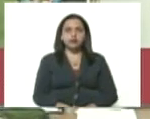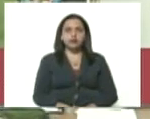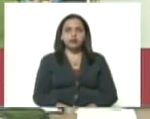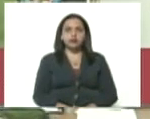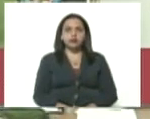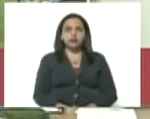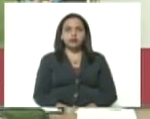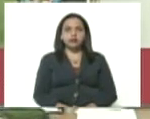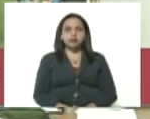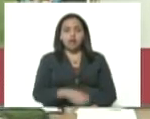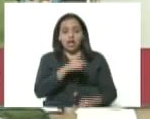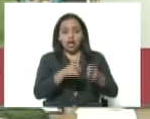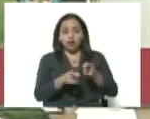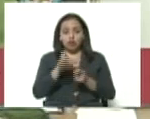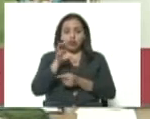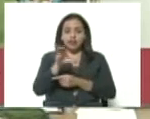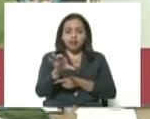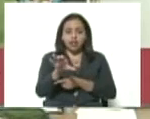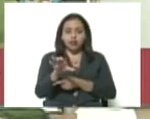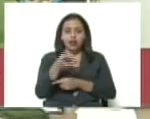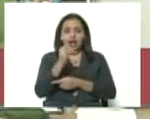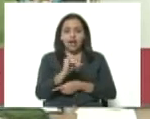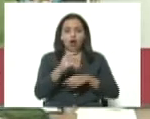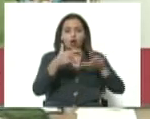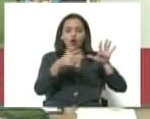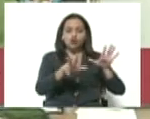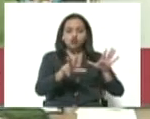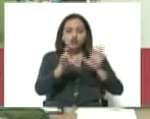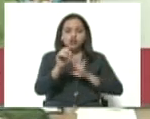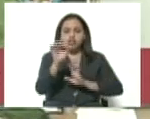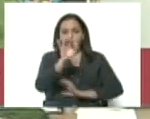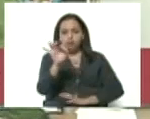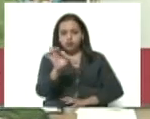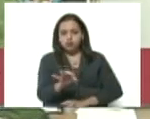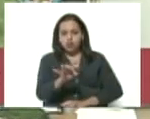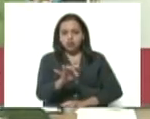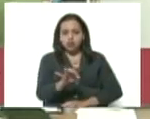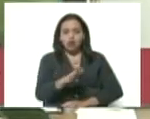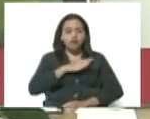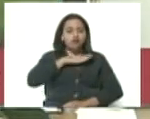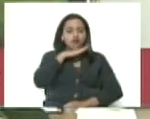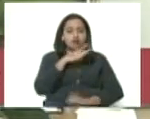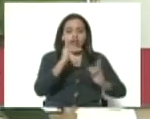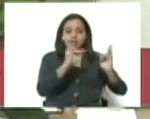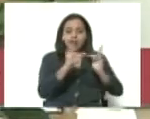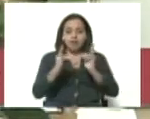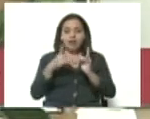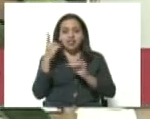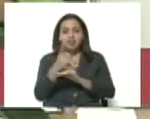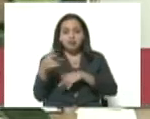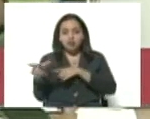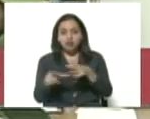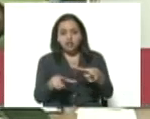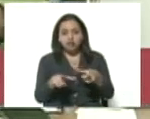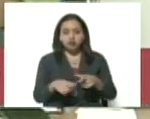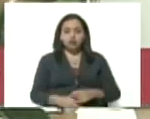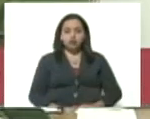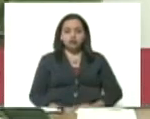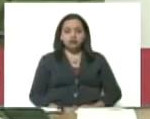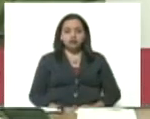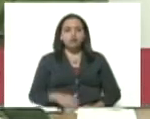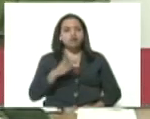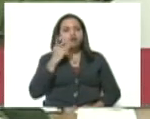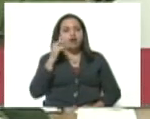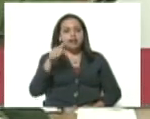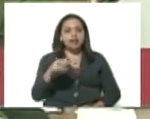Si en algún estado llegáramos a 80% de ocupación de camas, debemos preparar entonces. Por